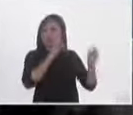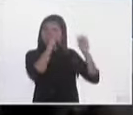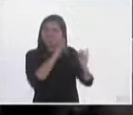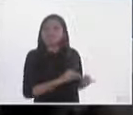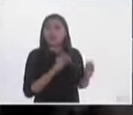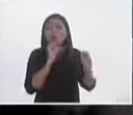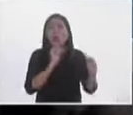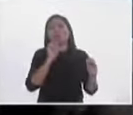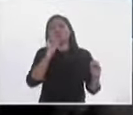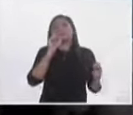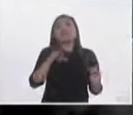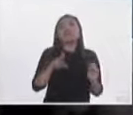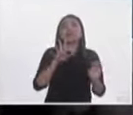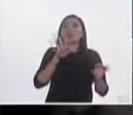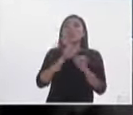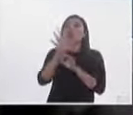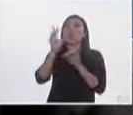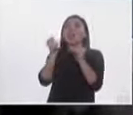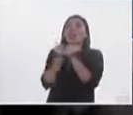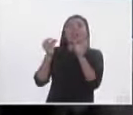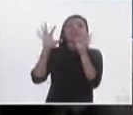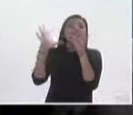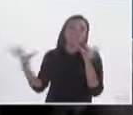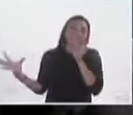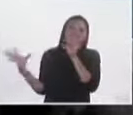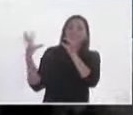partido, como dice el diputado, sin aval de partido,